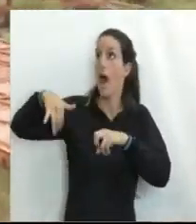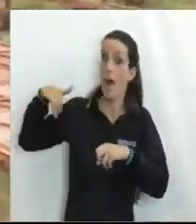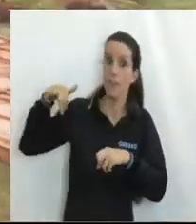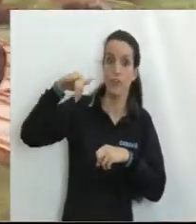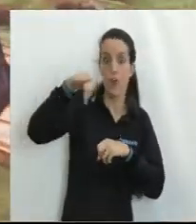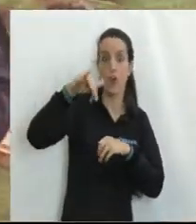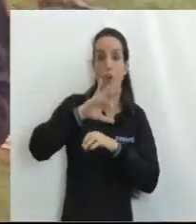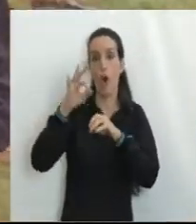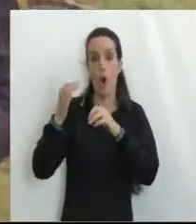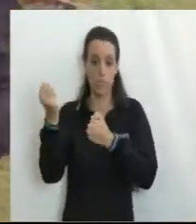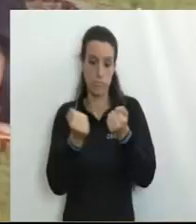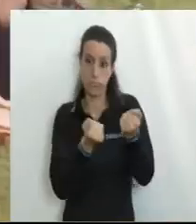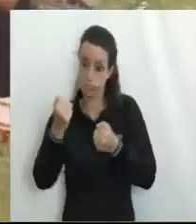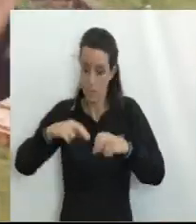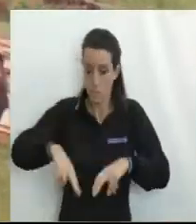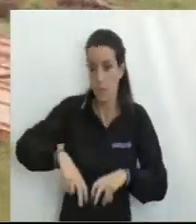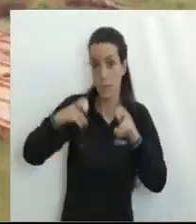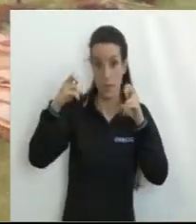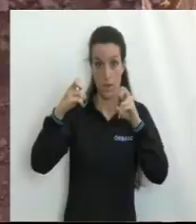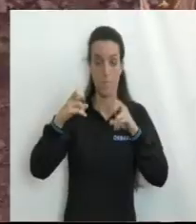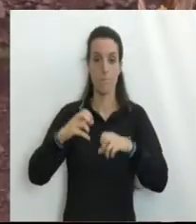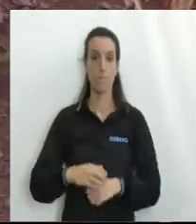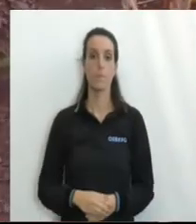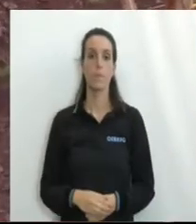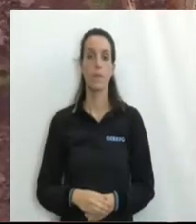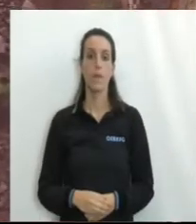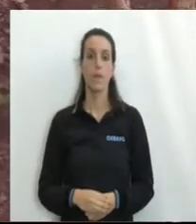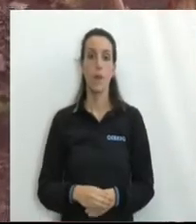Barcos, equipos terrestres, aviones